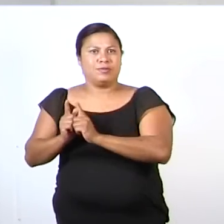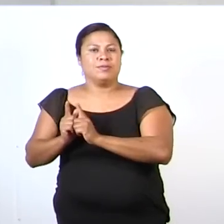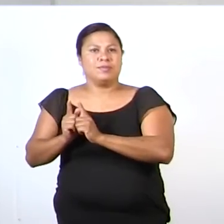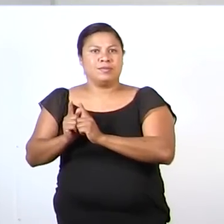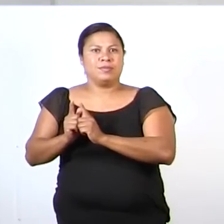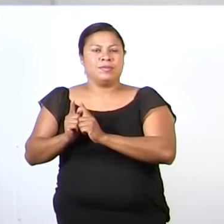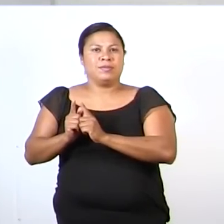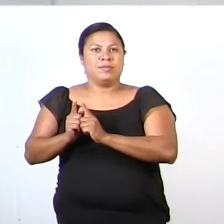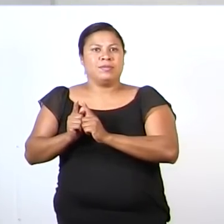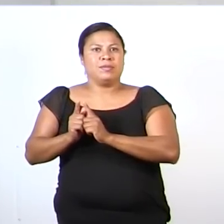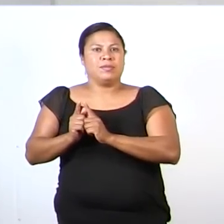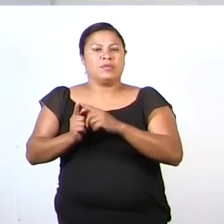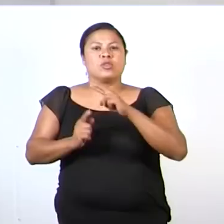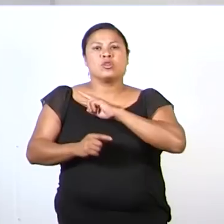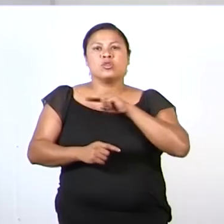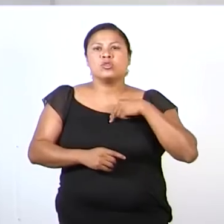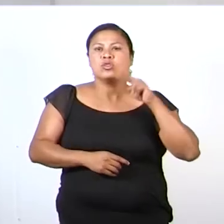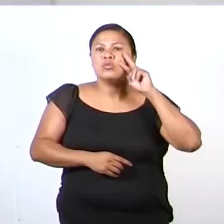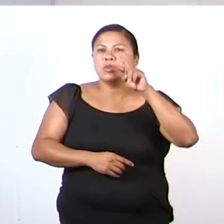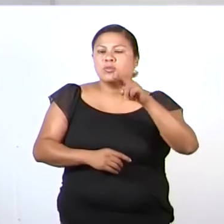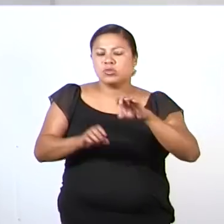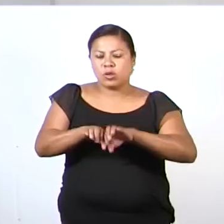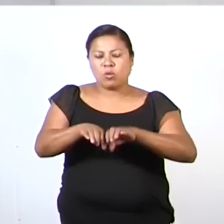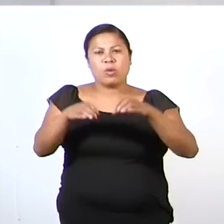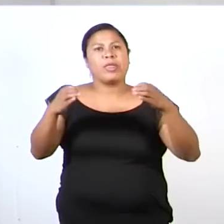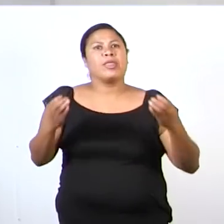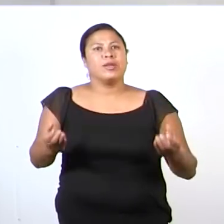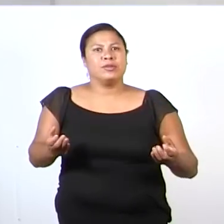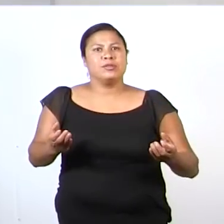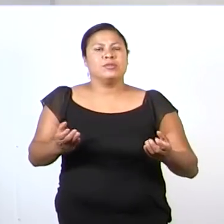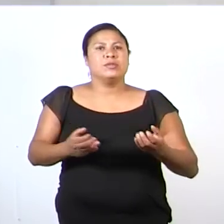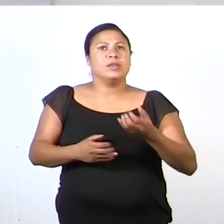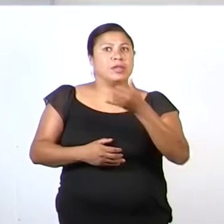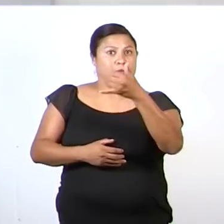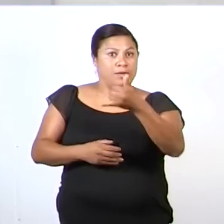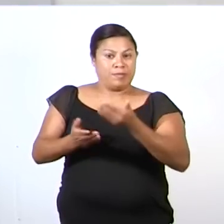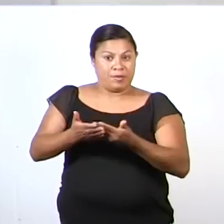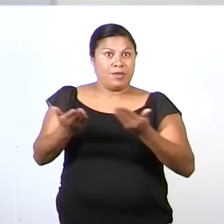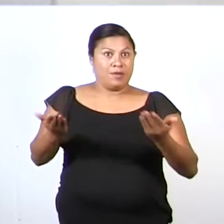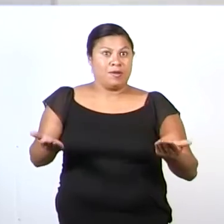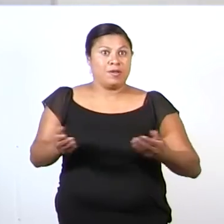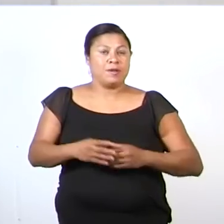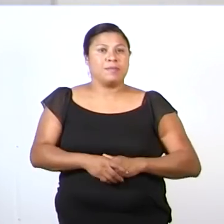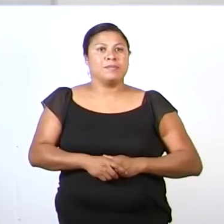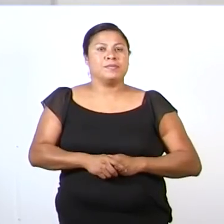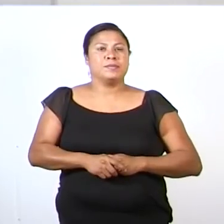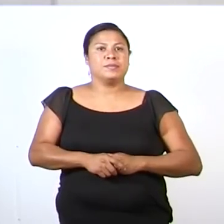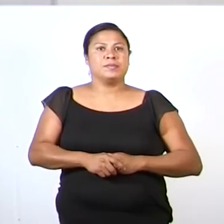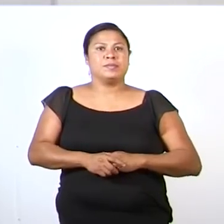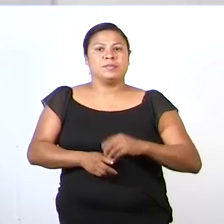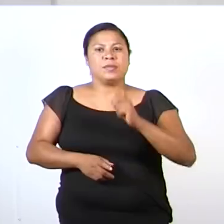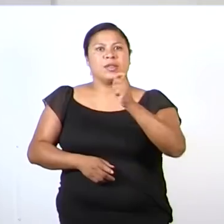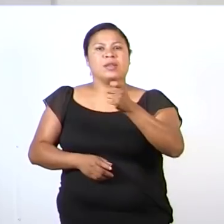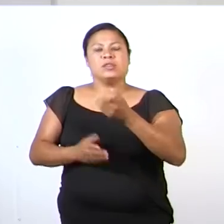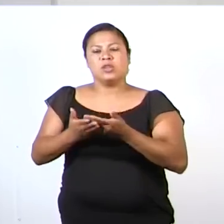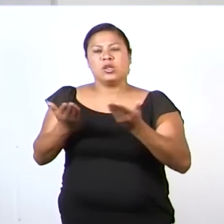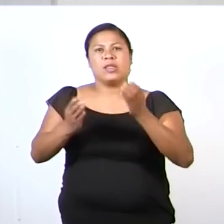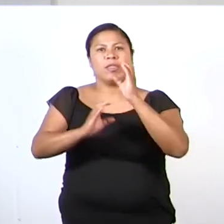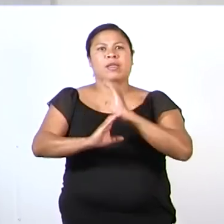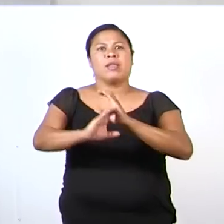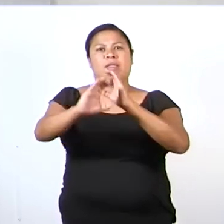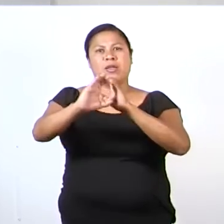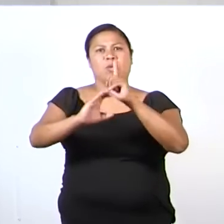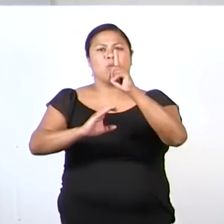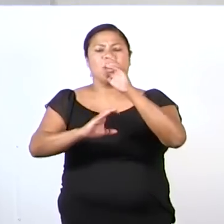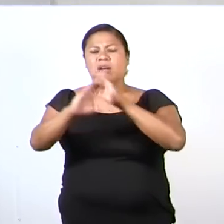remitimos a cuentos y ahora es hora de cantar una